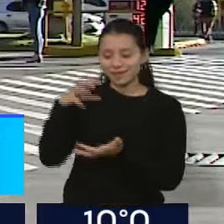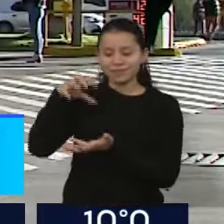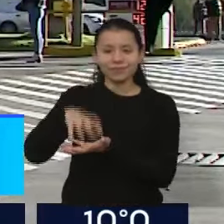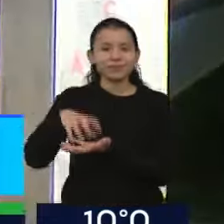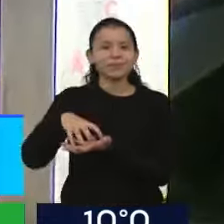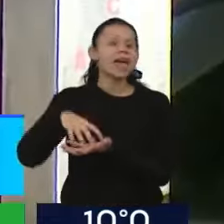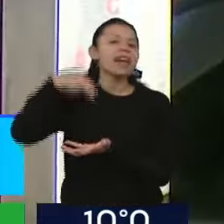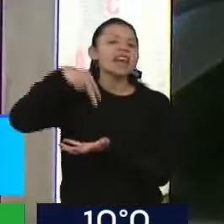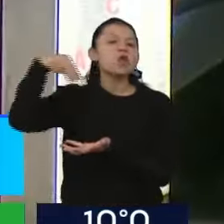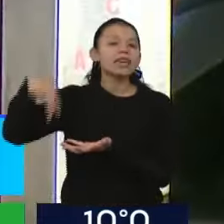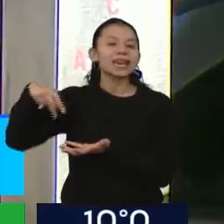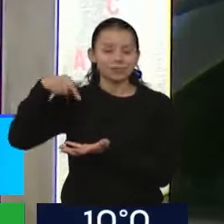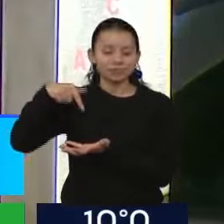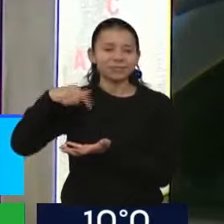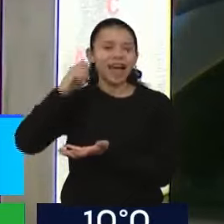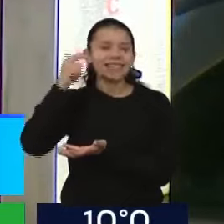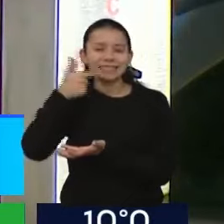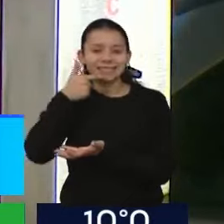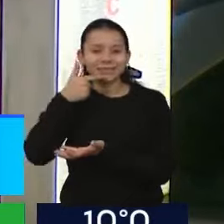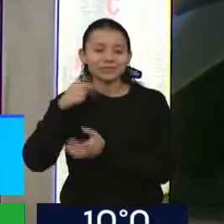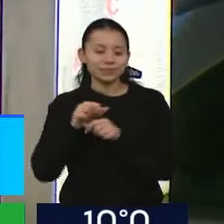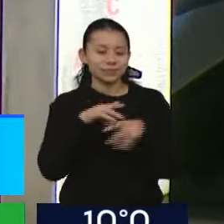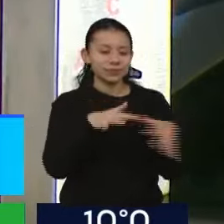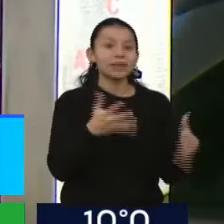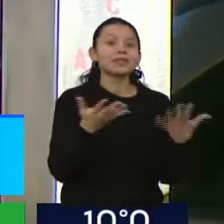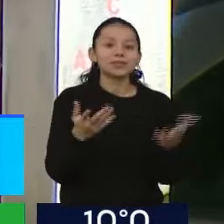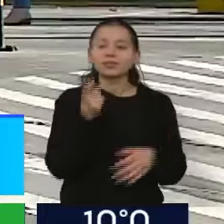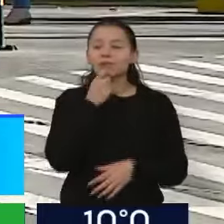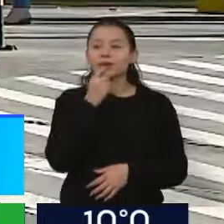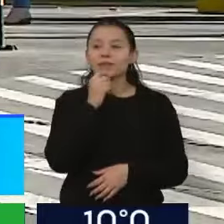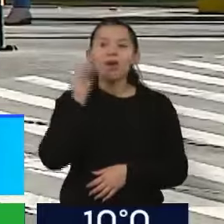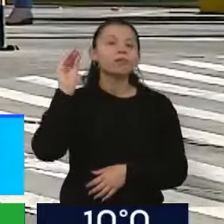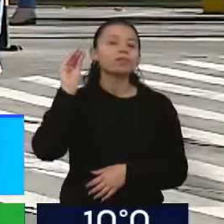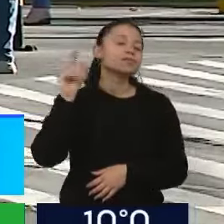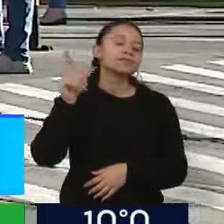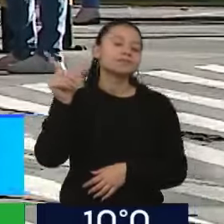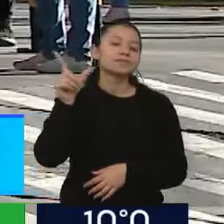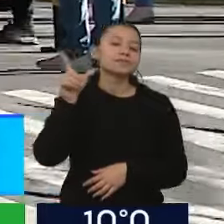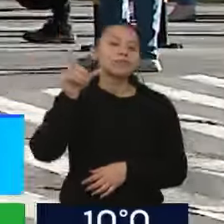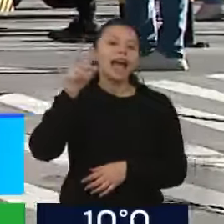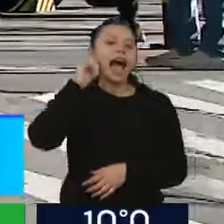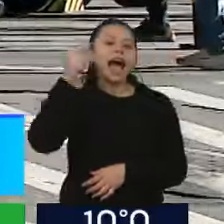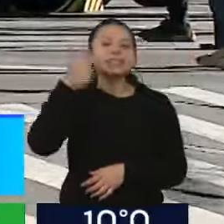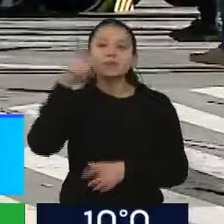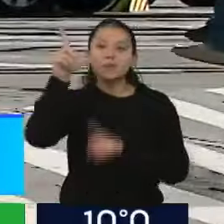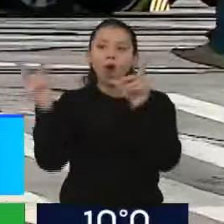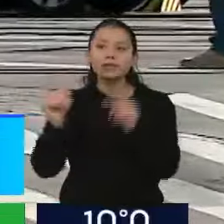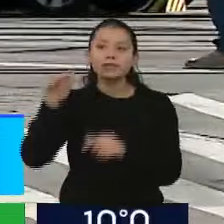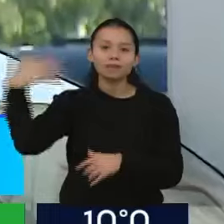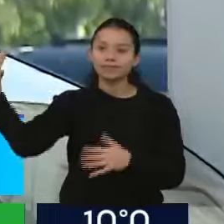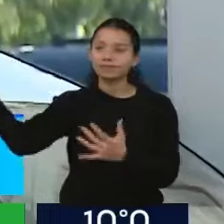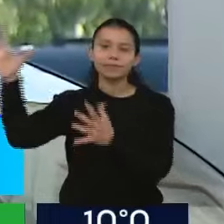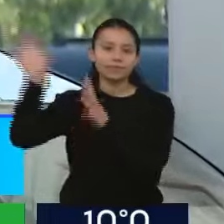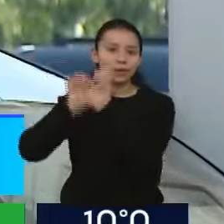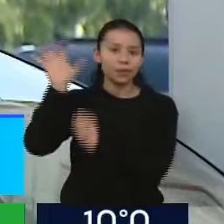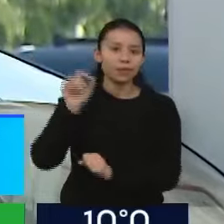es autónoma. Por lo tanto, no dependemos de la importación de gas, como sí lo hacen otras provincias. Y todavía no ha llegado ese faltante.